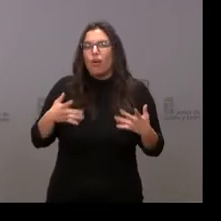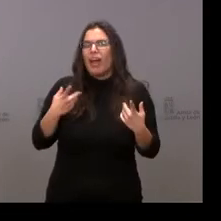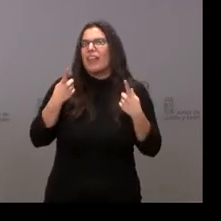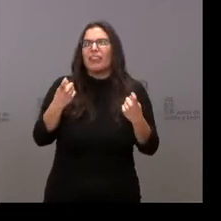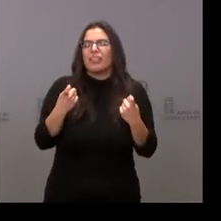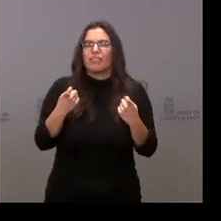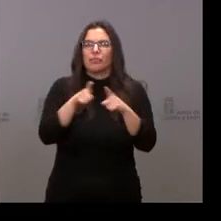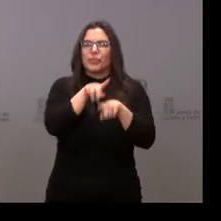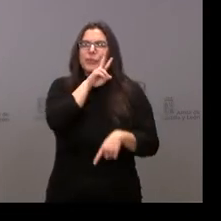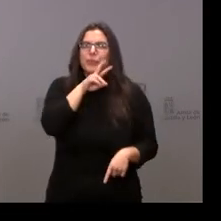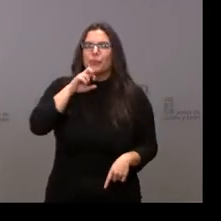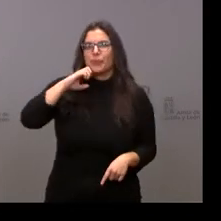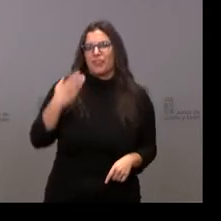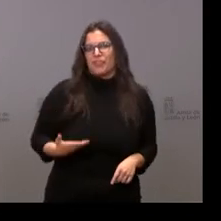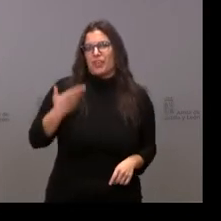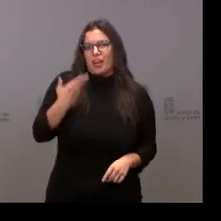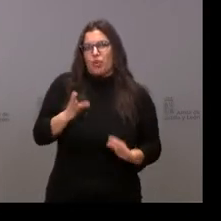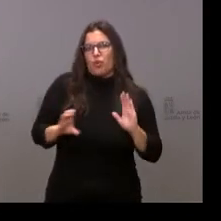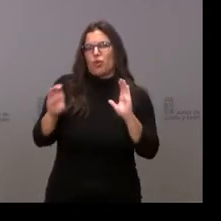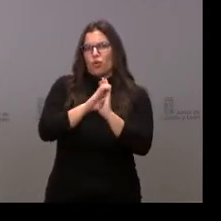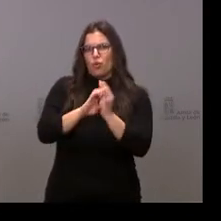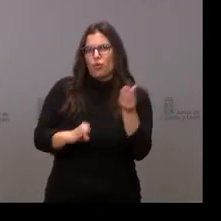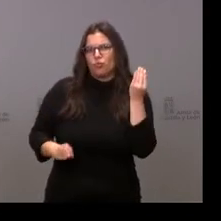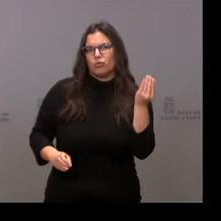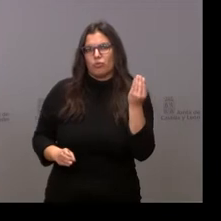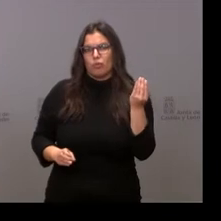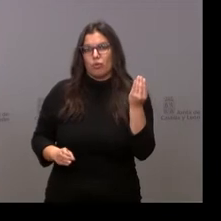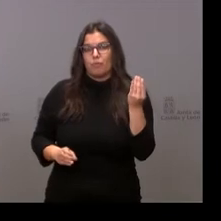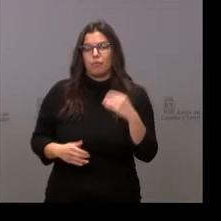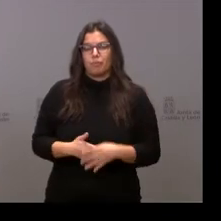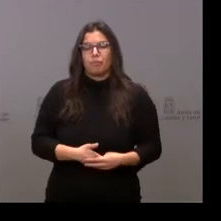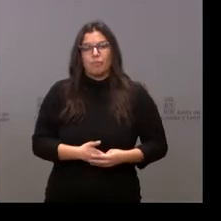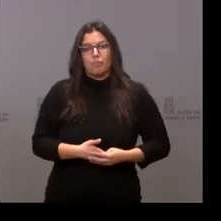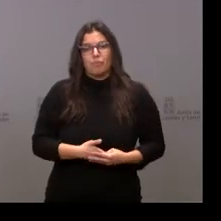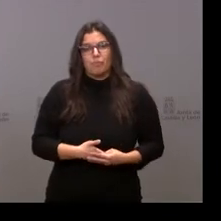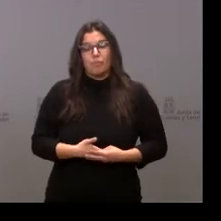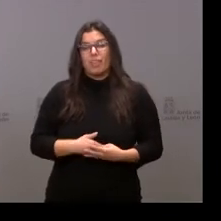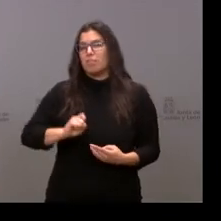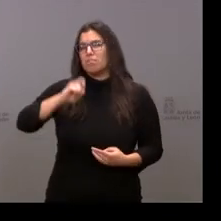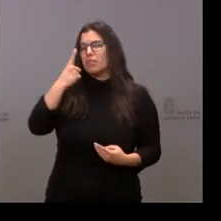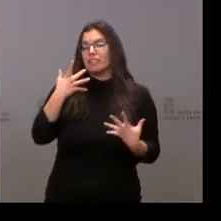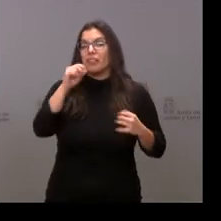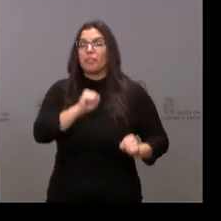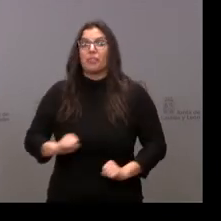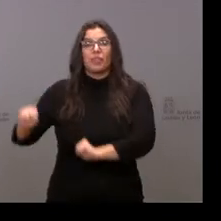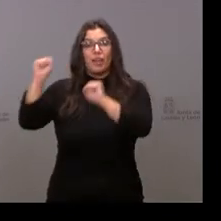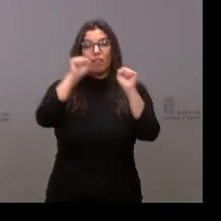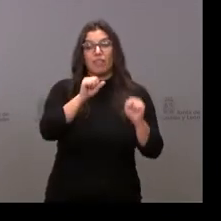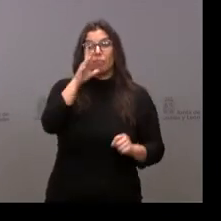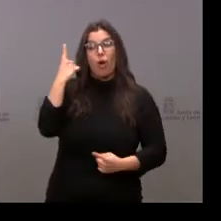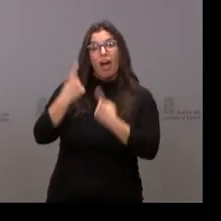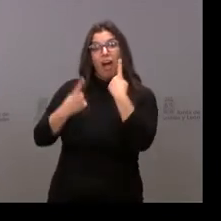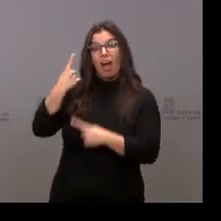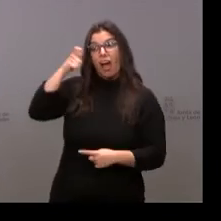preservar el valor constitucional y, sobre todo, defender de aquellos que lo que quieren es